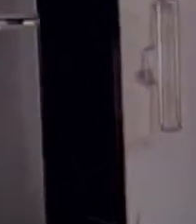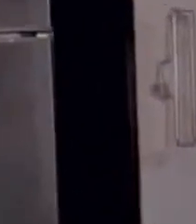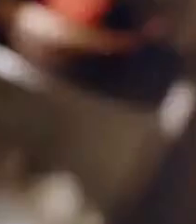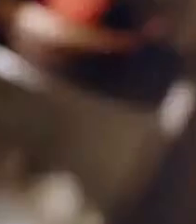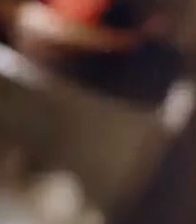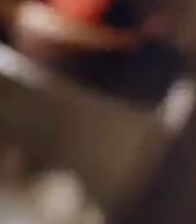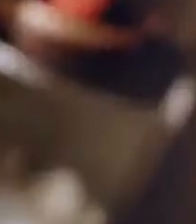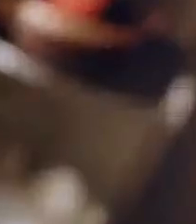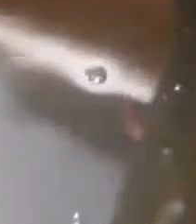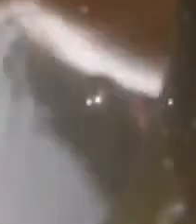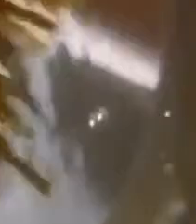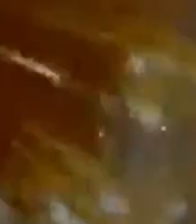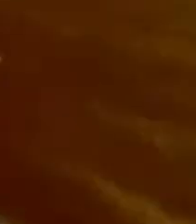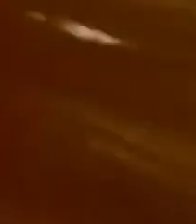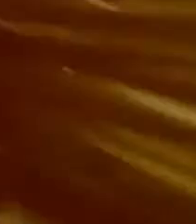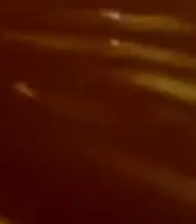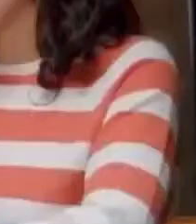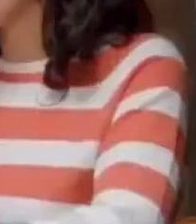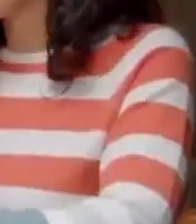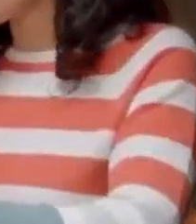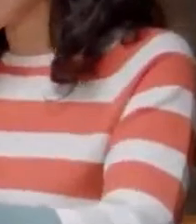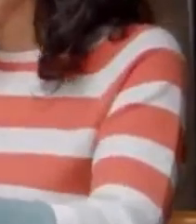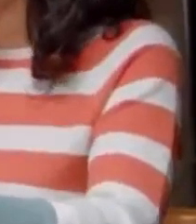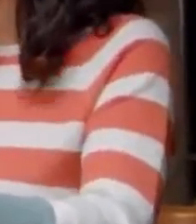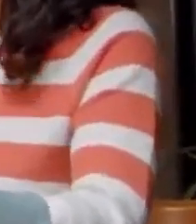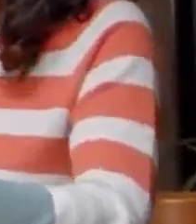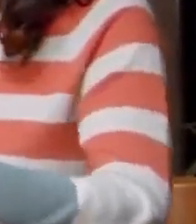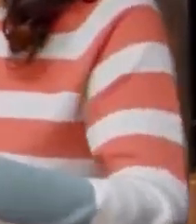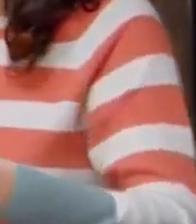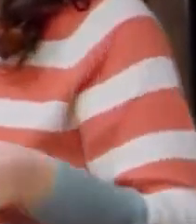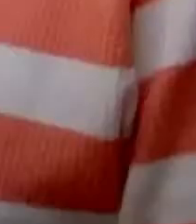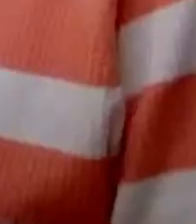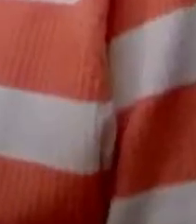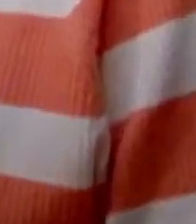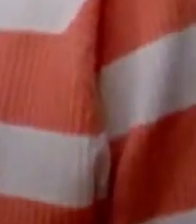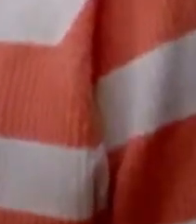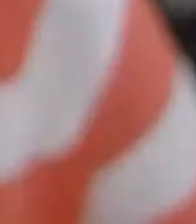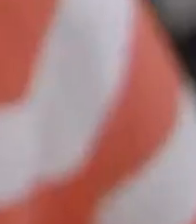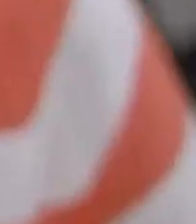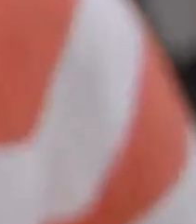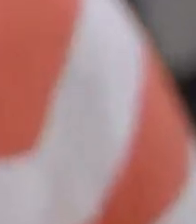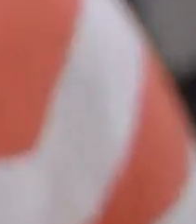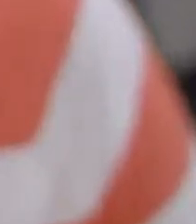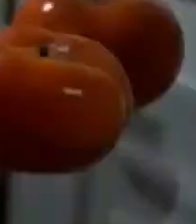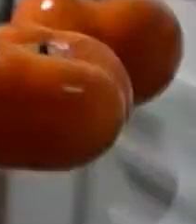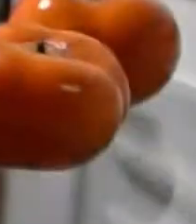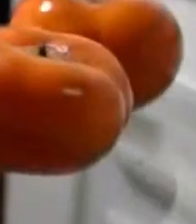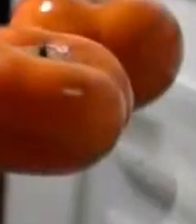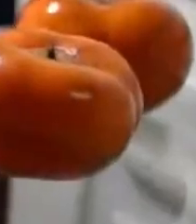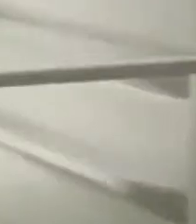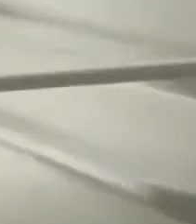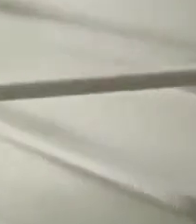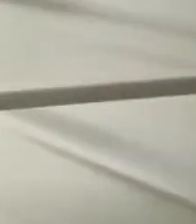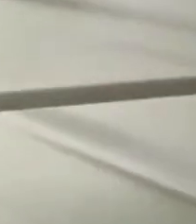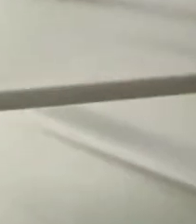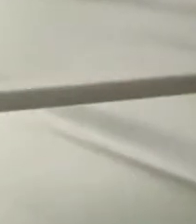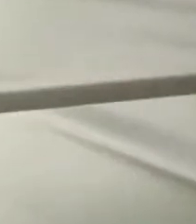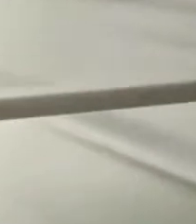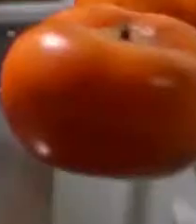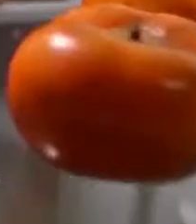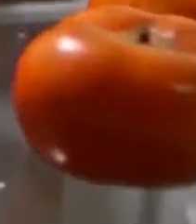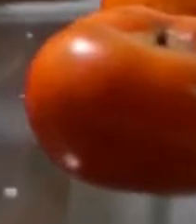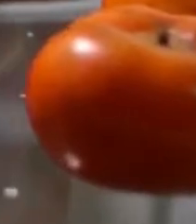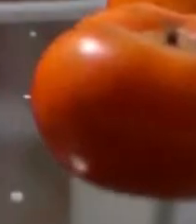¿Quién dice que Don Vitorio Es solo para ocasiones especiales? O que un buen almuerzo No te alegre el día O que comer pasta No te hace